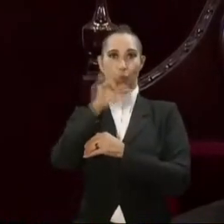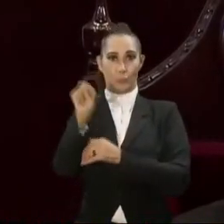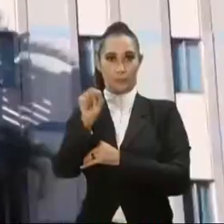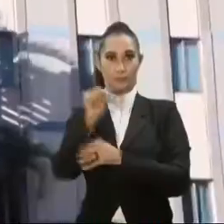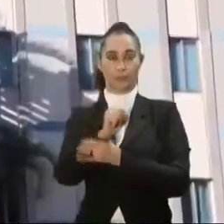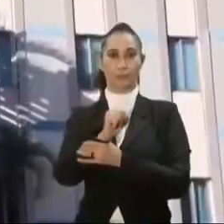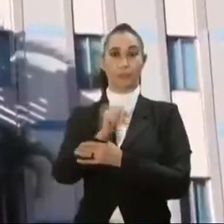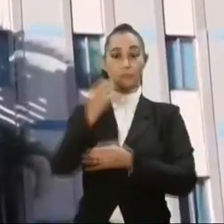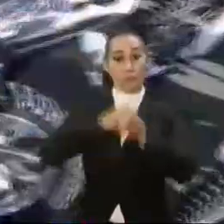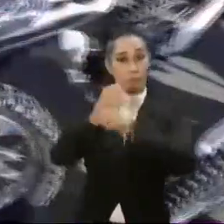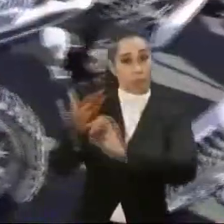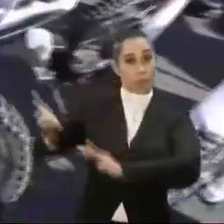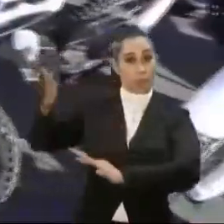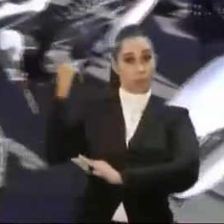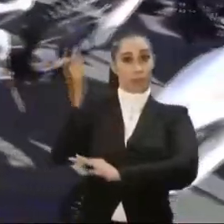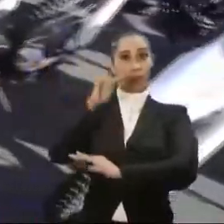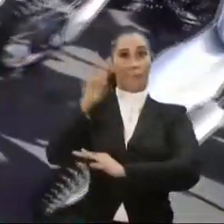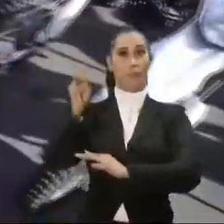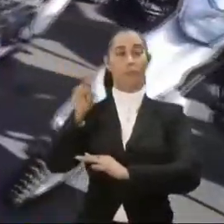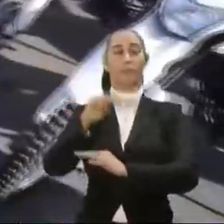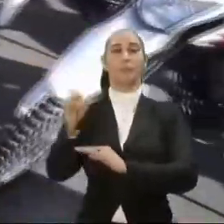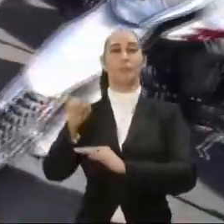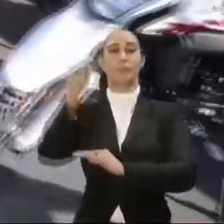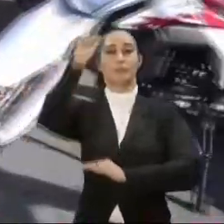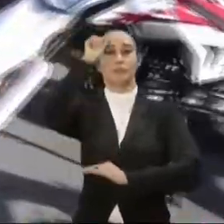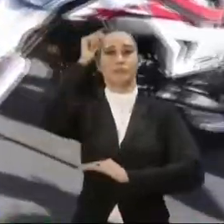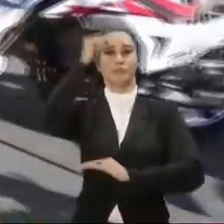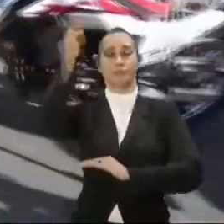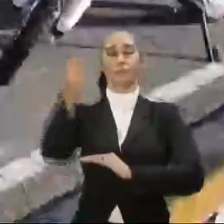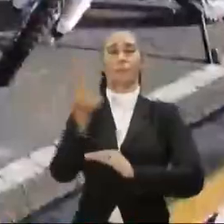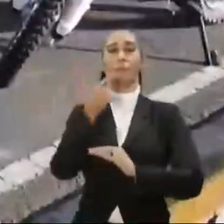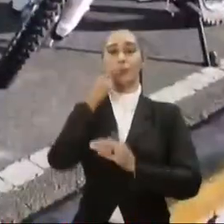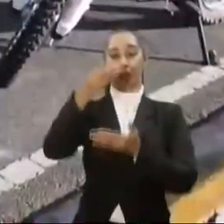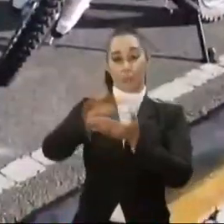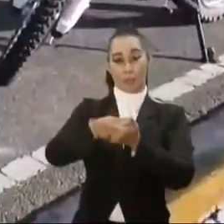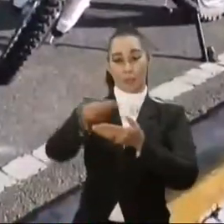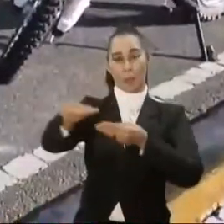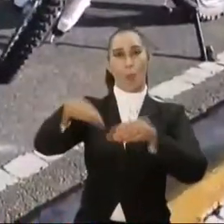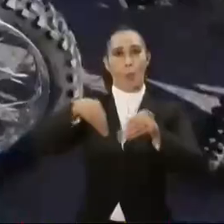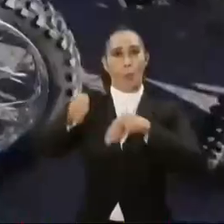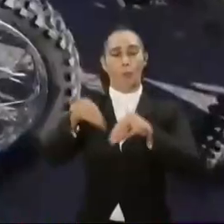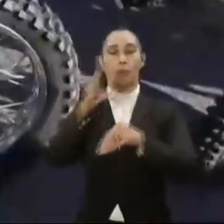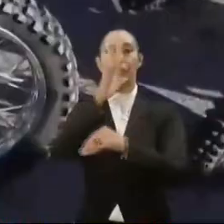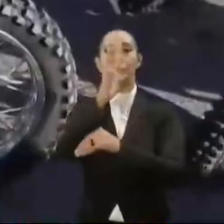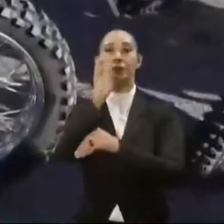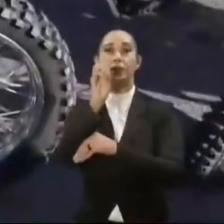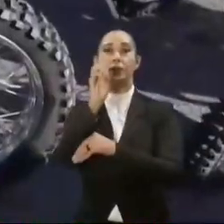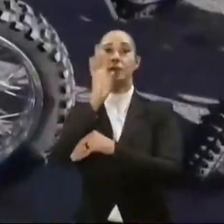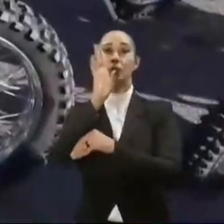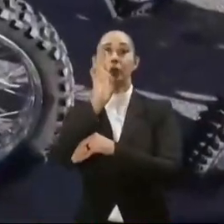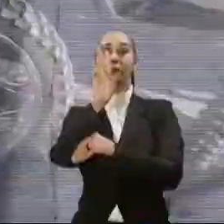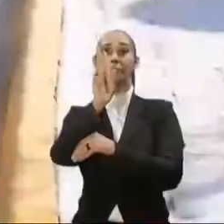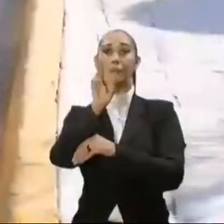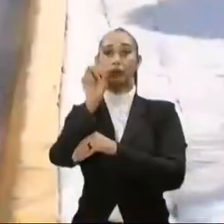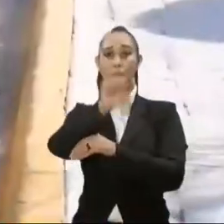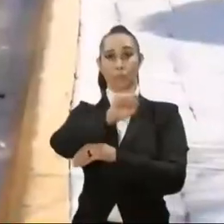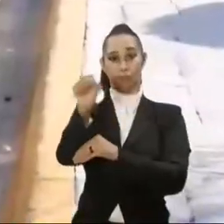el pasado 2022, el gobierno procedió a la compra de 672 vehículos,